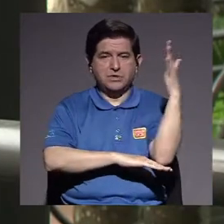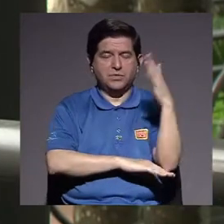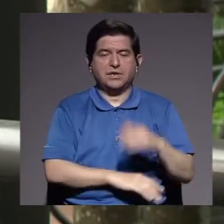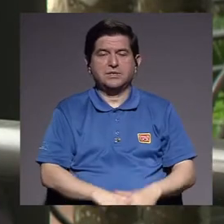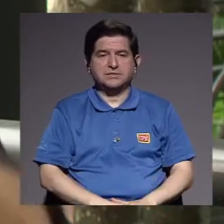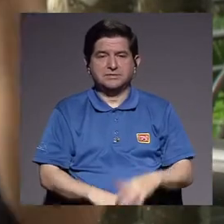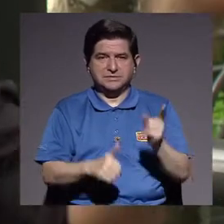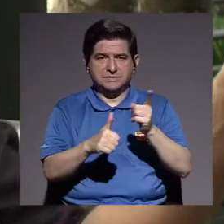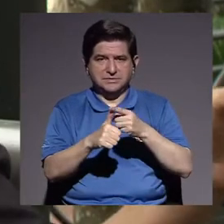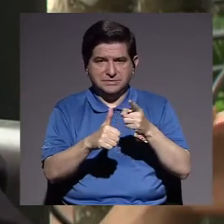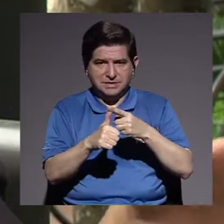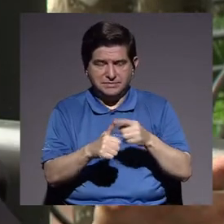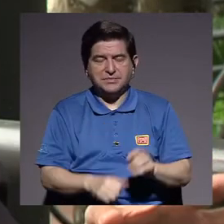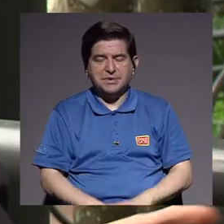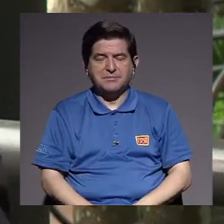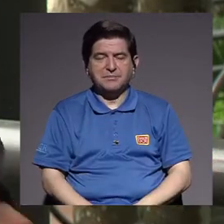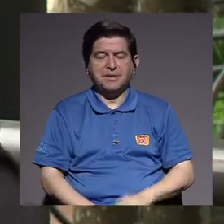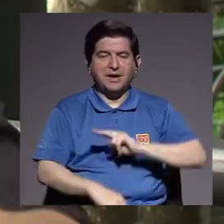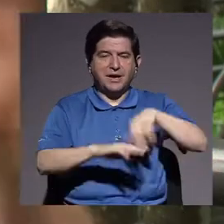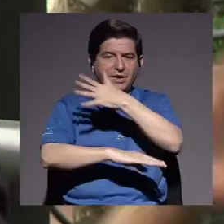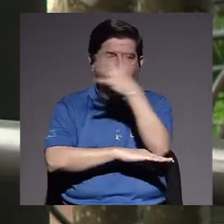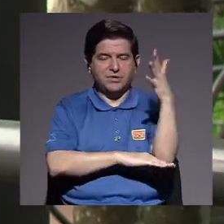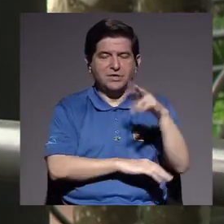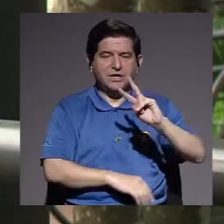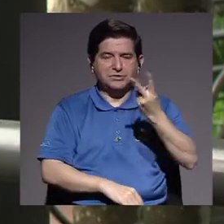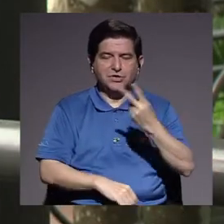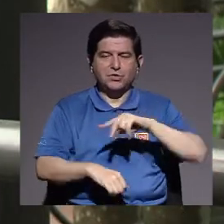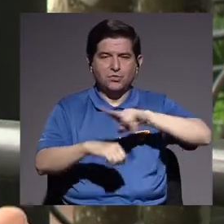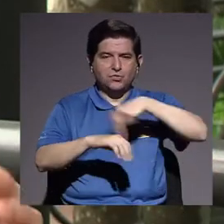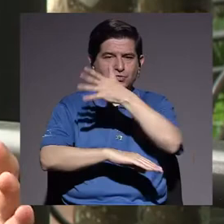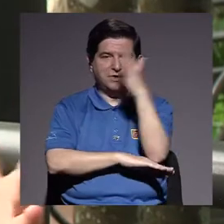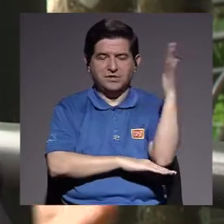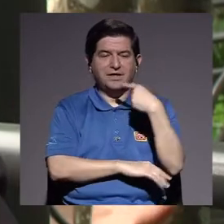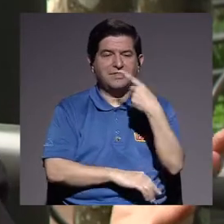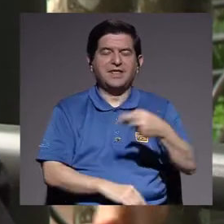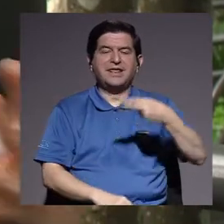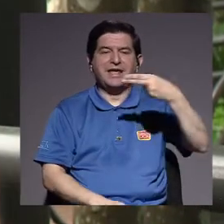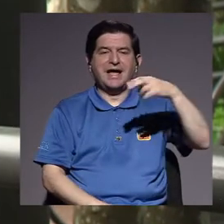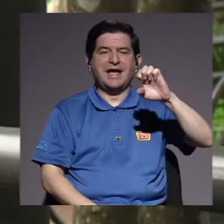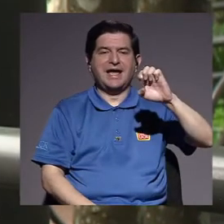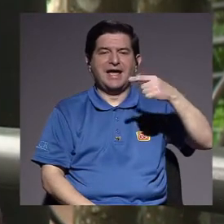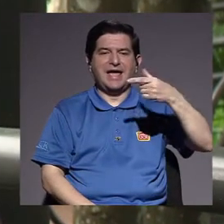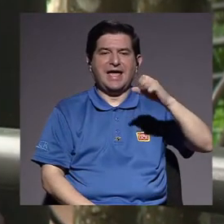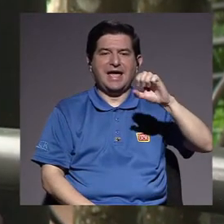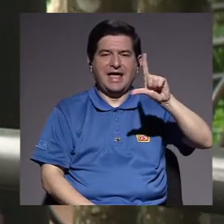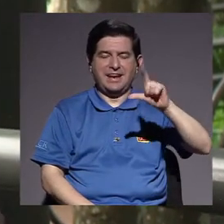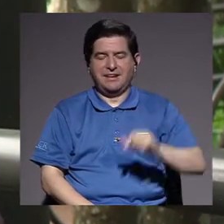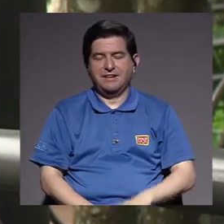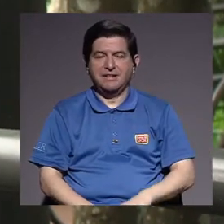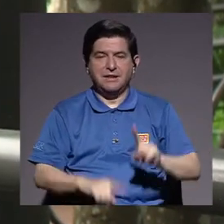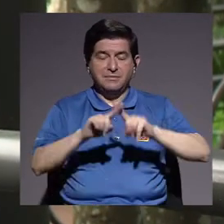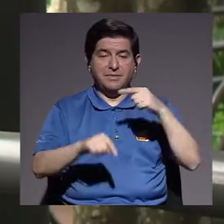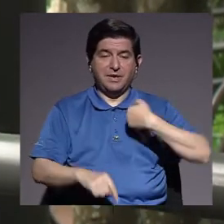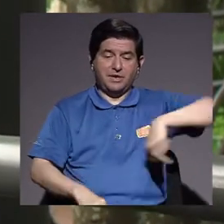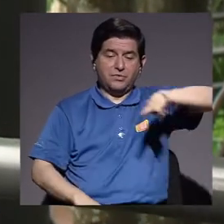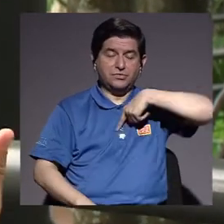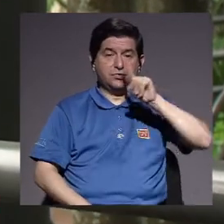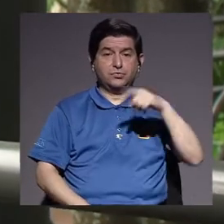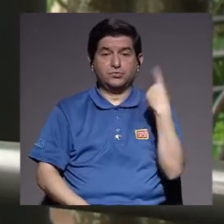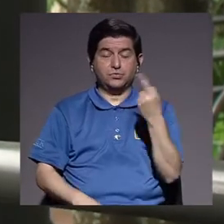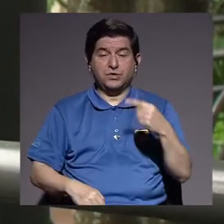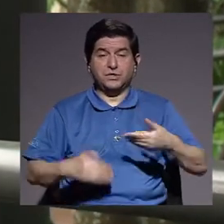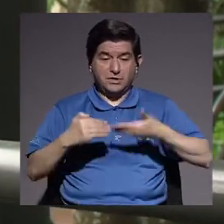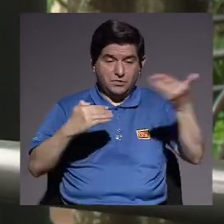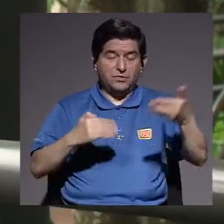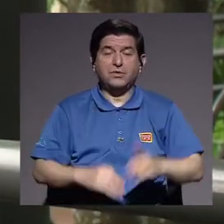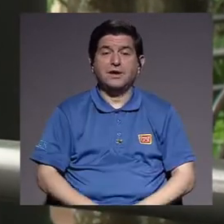Primera naturaleza y segunda naturaleza, diría un filósofo, diría un filósofo alemán, Hegel. Y realmente somos una sola cosa, digamos, el ser